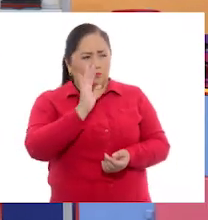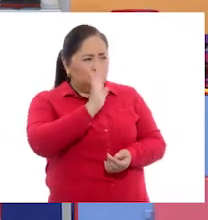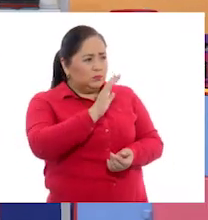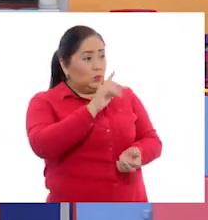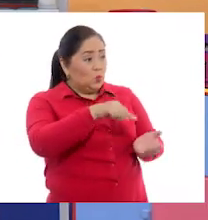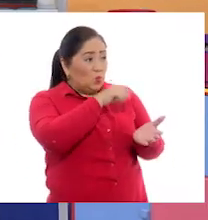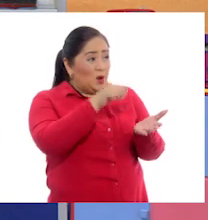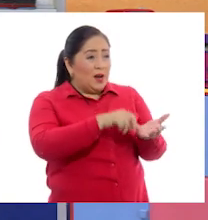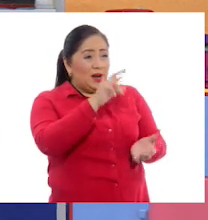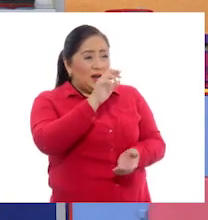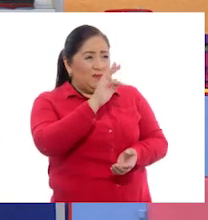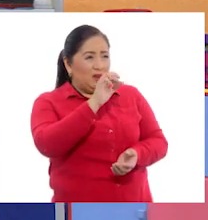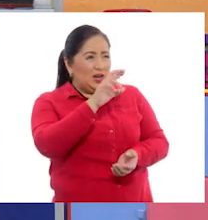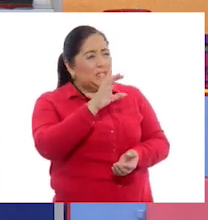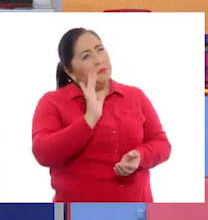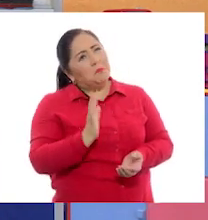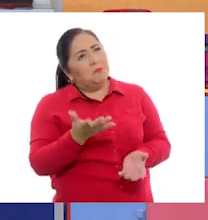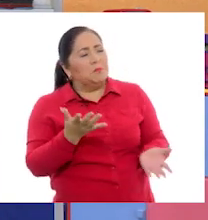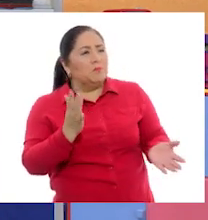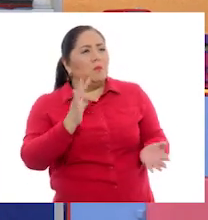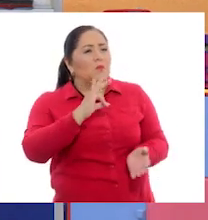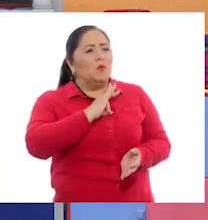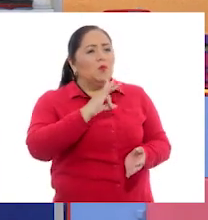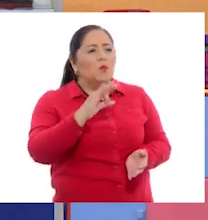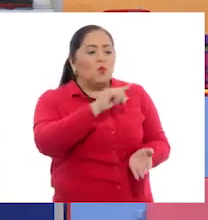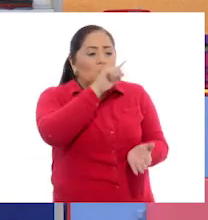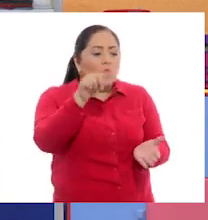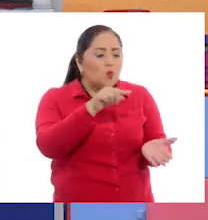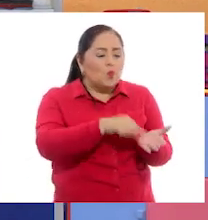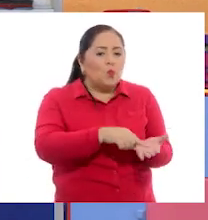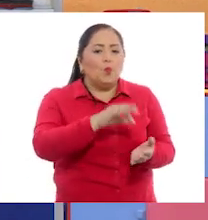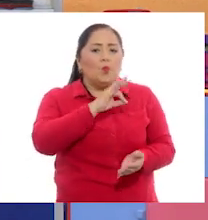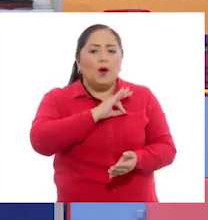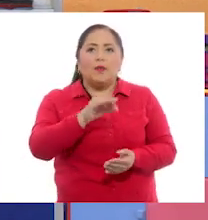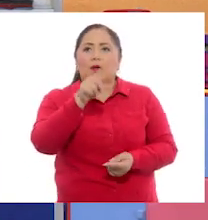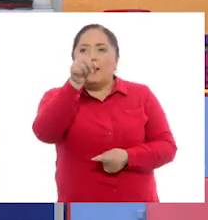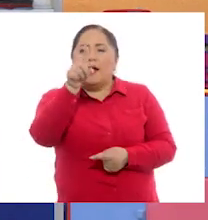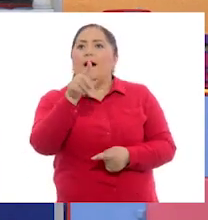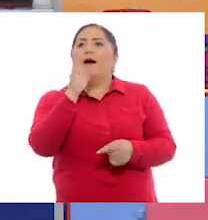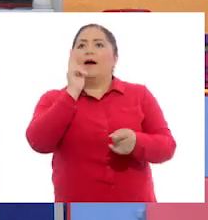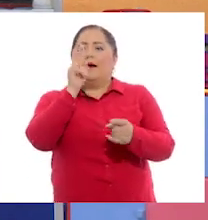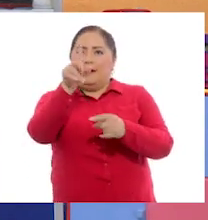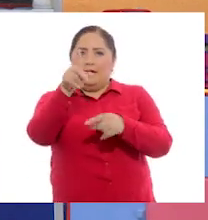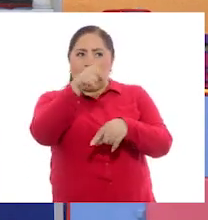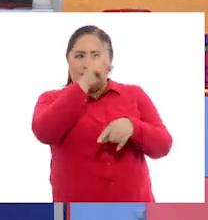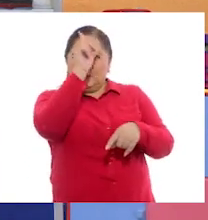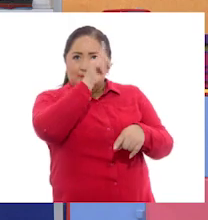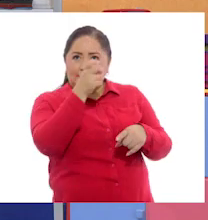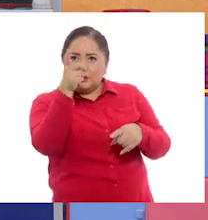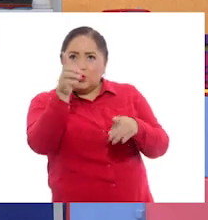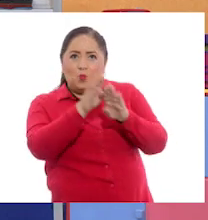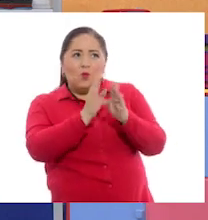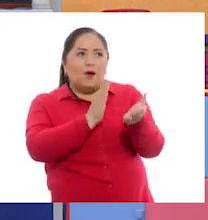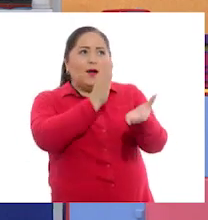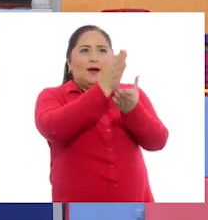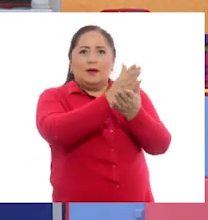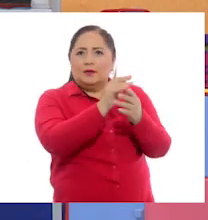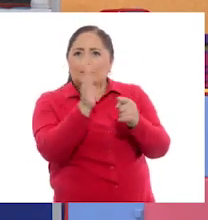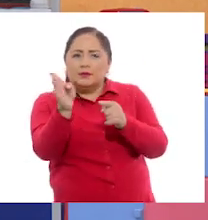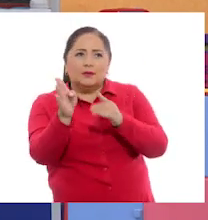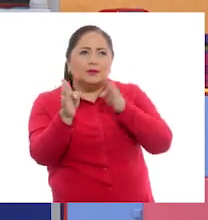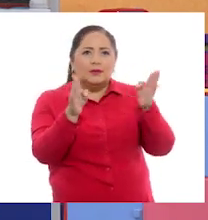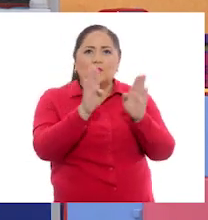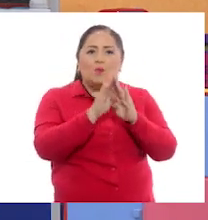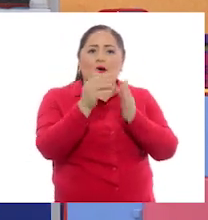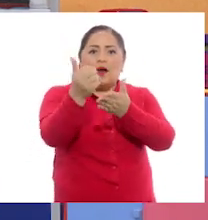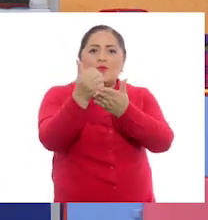Un lugar de referencia me suena algo así como un lugar que me puede indicar cómo llegar a algún lugar o me